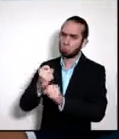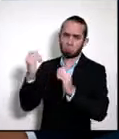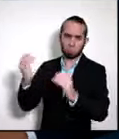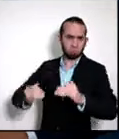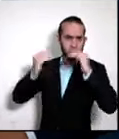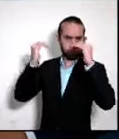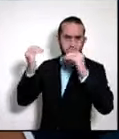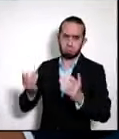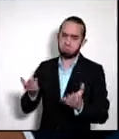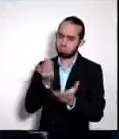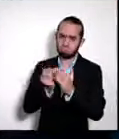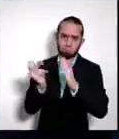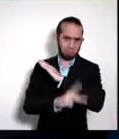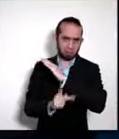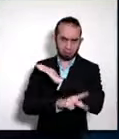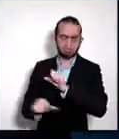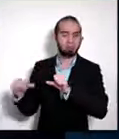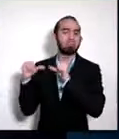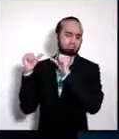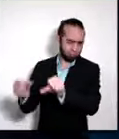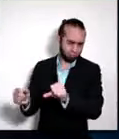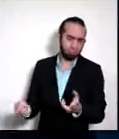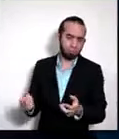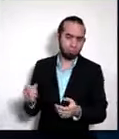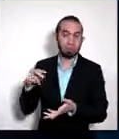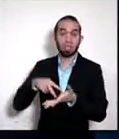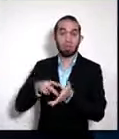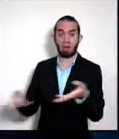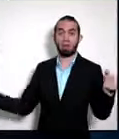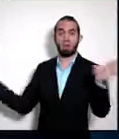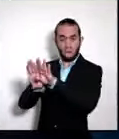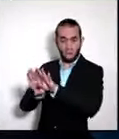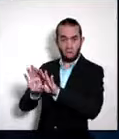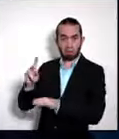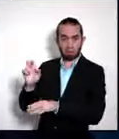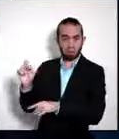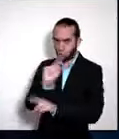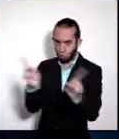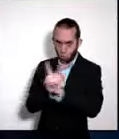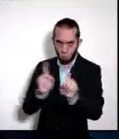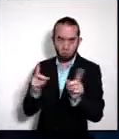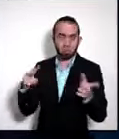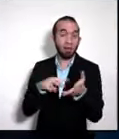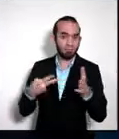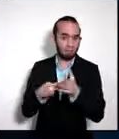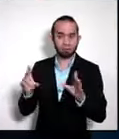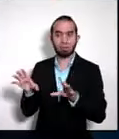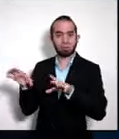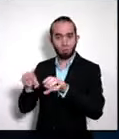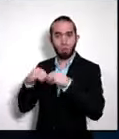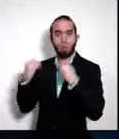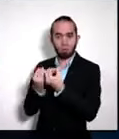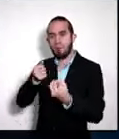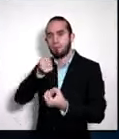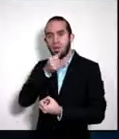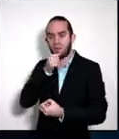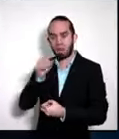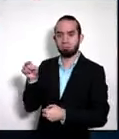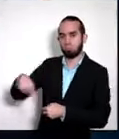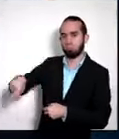país y la seguirá haciendo o sea que vamos a ver Sinde no deja de existir Sinde es una organización de carácter privado